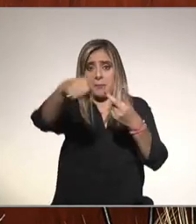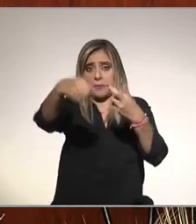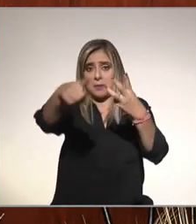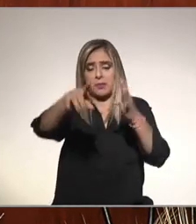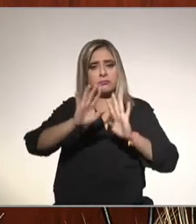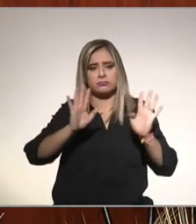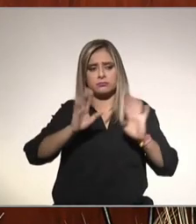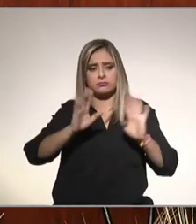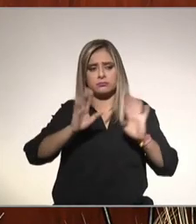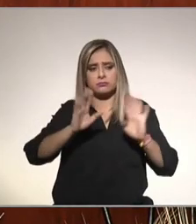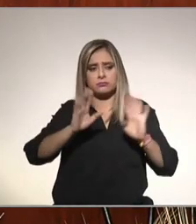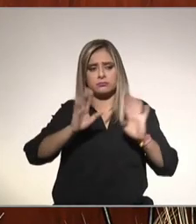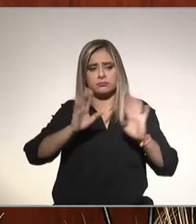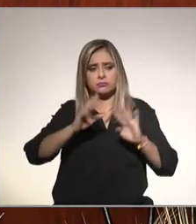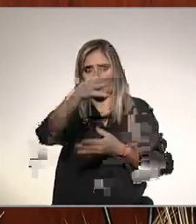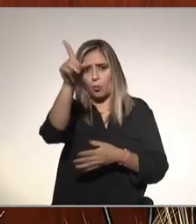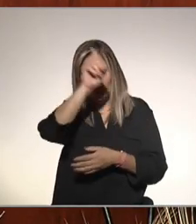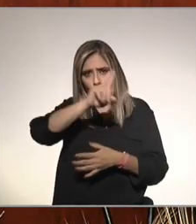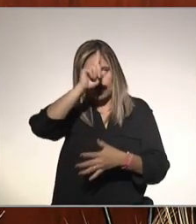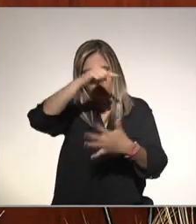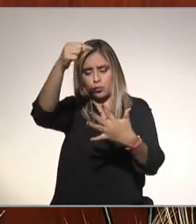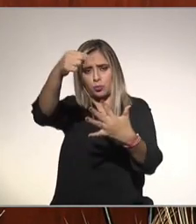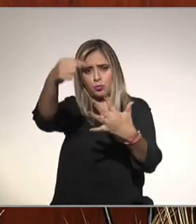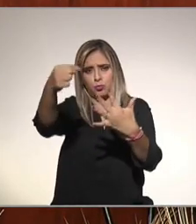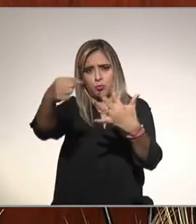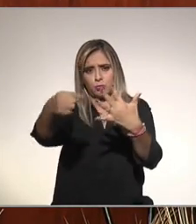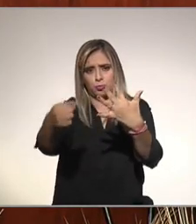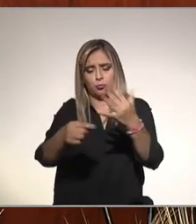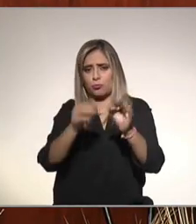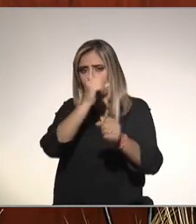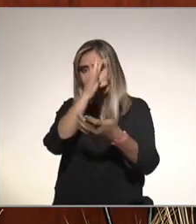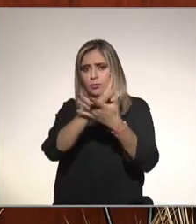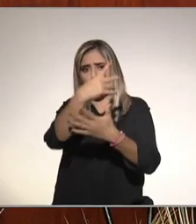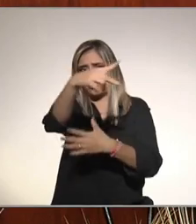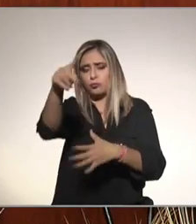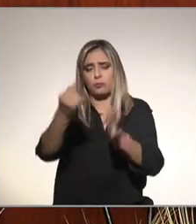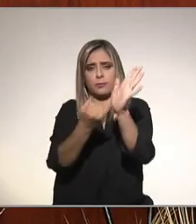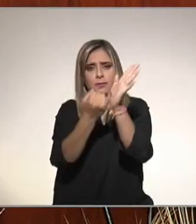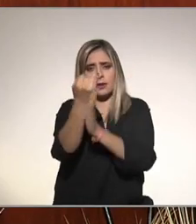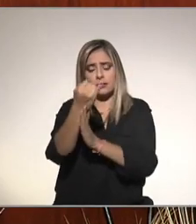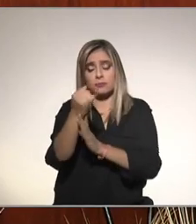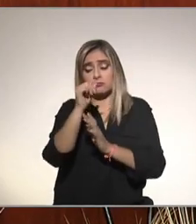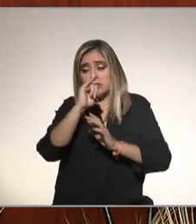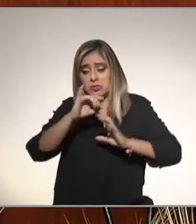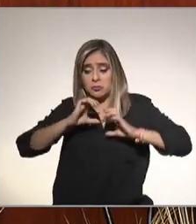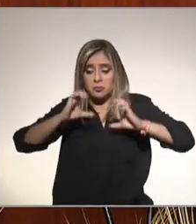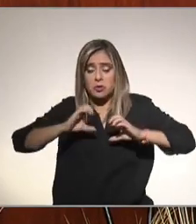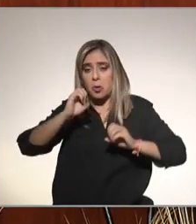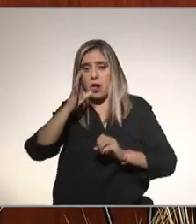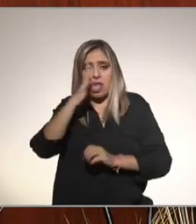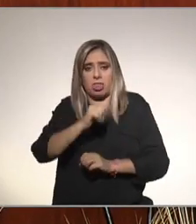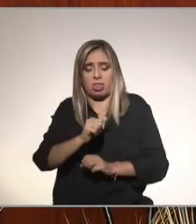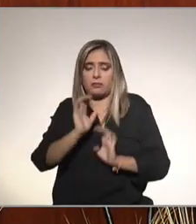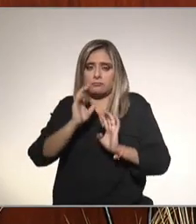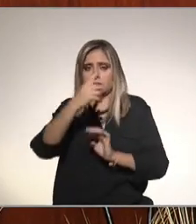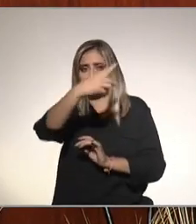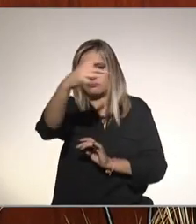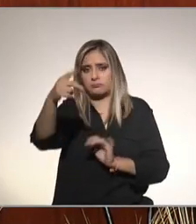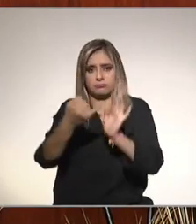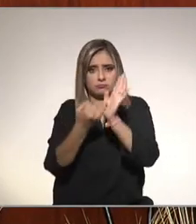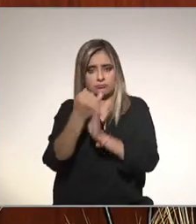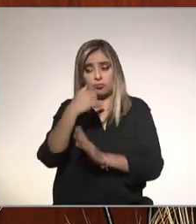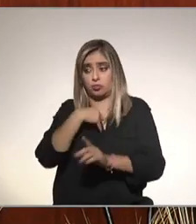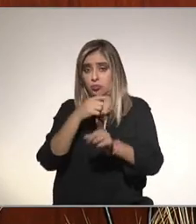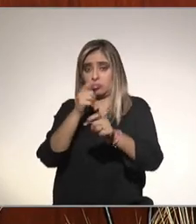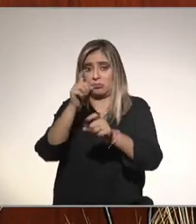tal señor le sugiero que haga esto que tome este medicamento etcétera al final la decisión es de cada quien en ningún momento nos